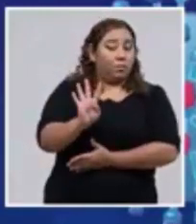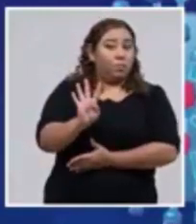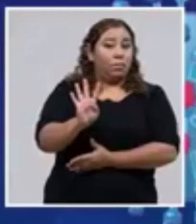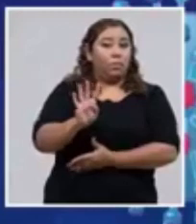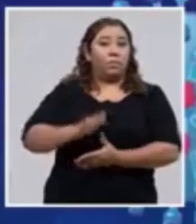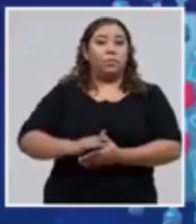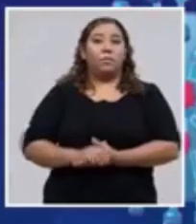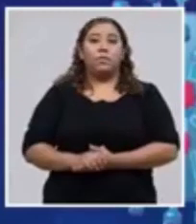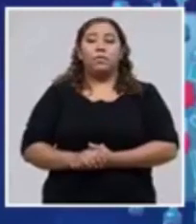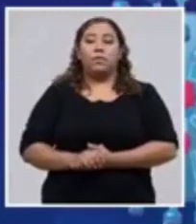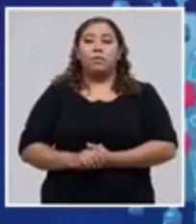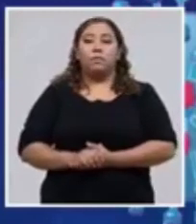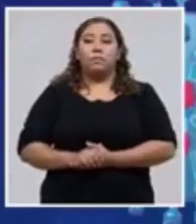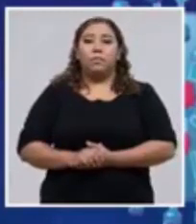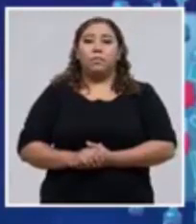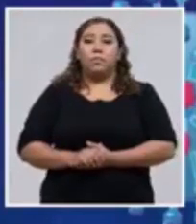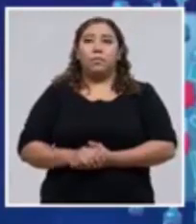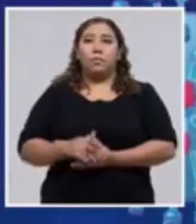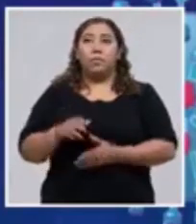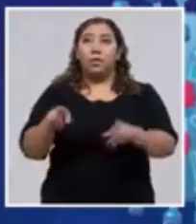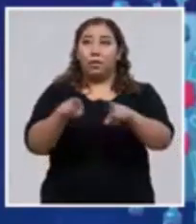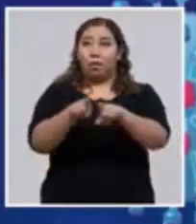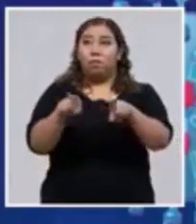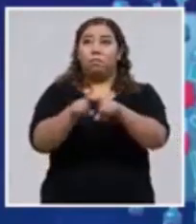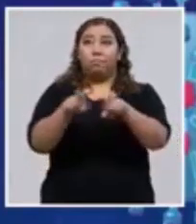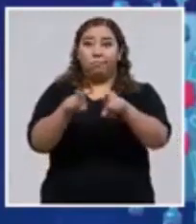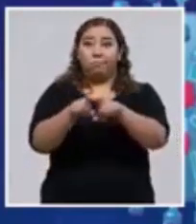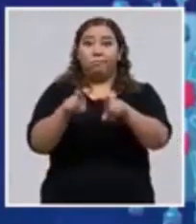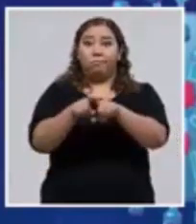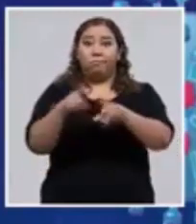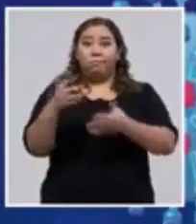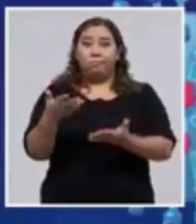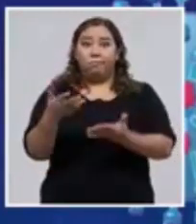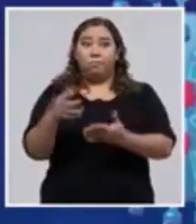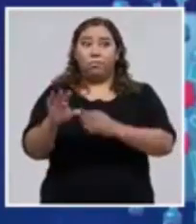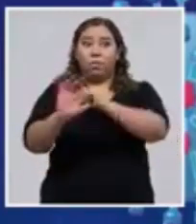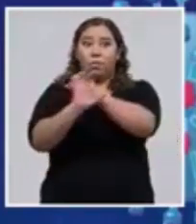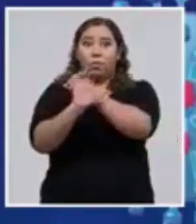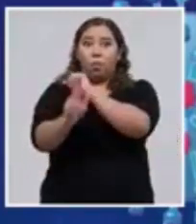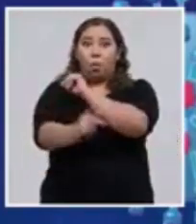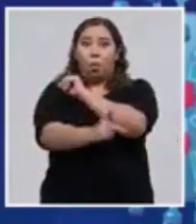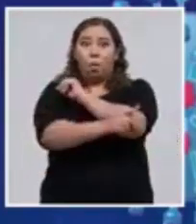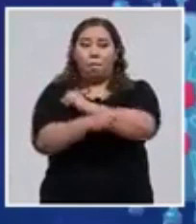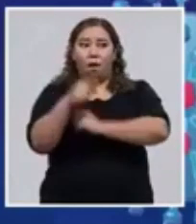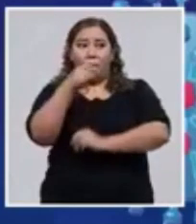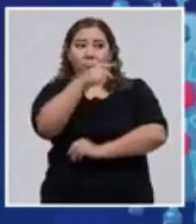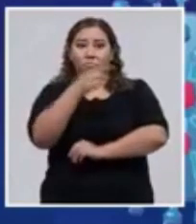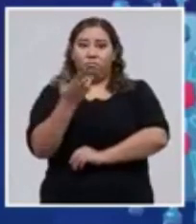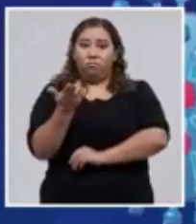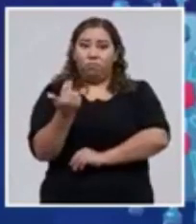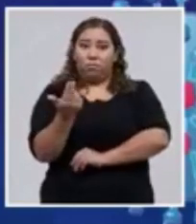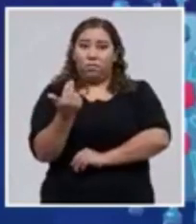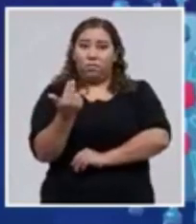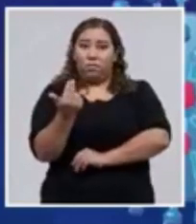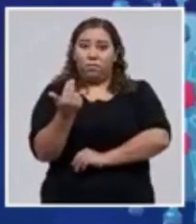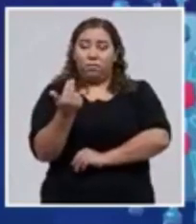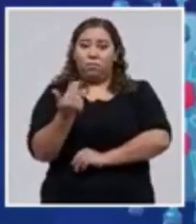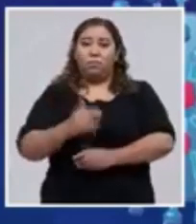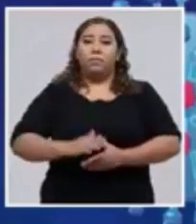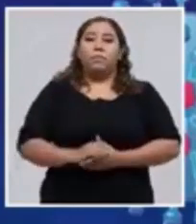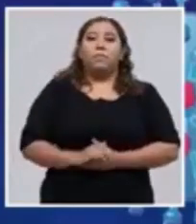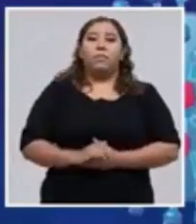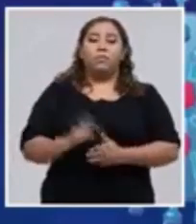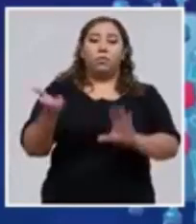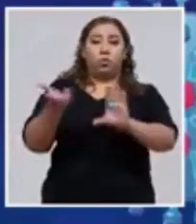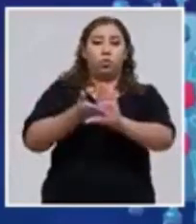occidente del país que tiene un número importante de casos. El departamento de Copán con 13 casos, luego está